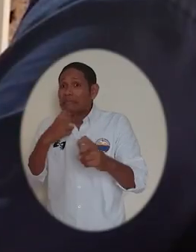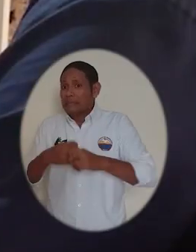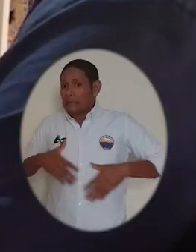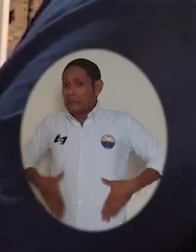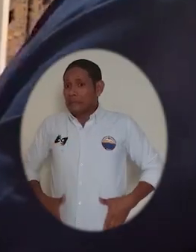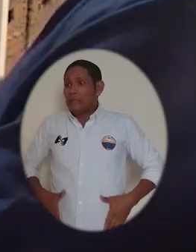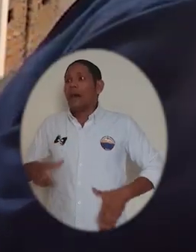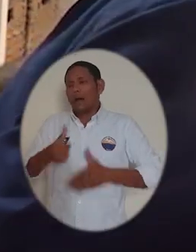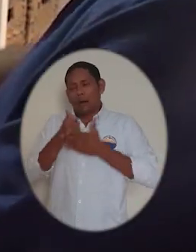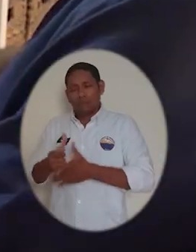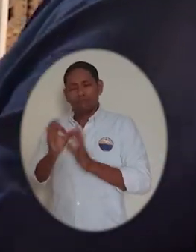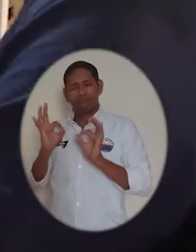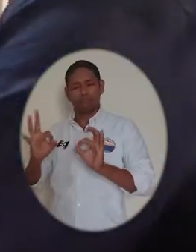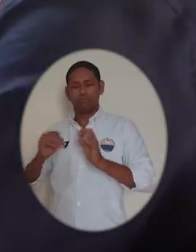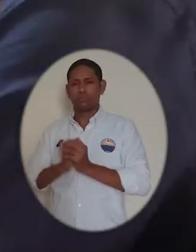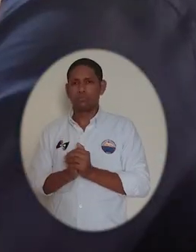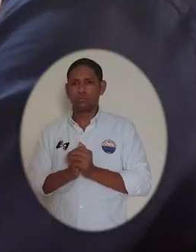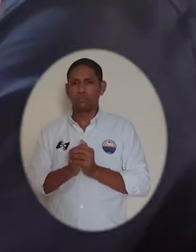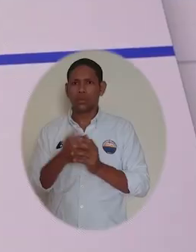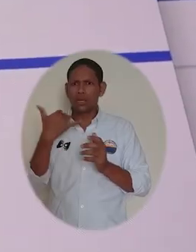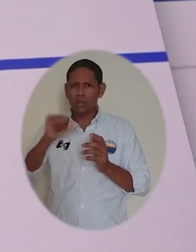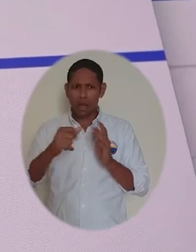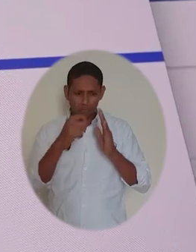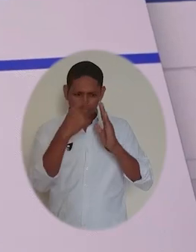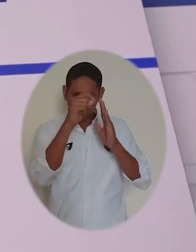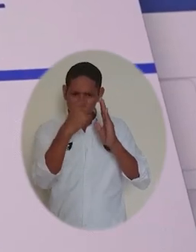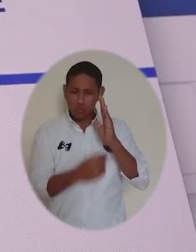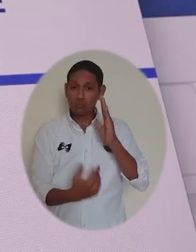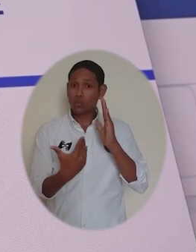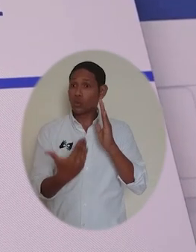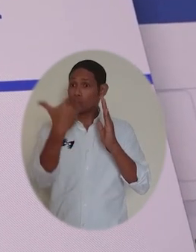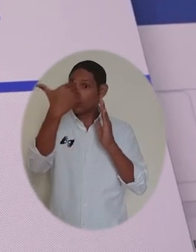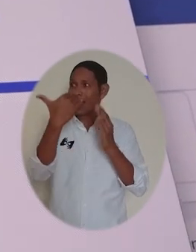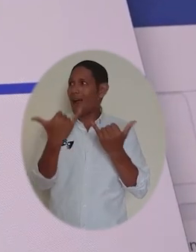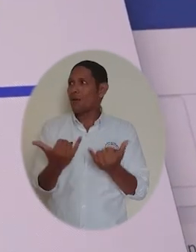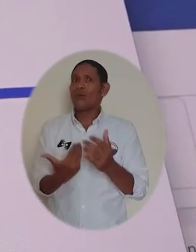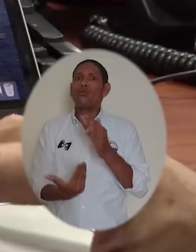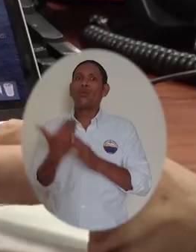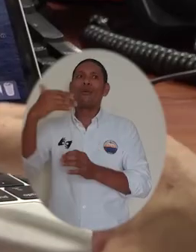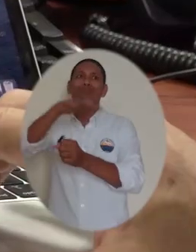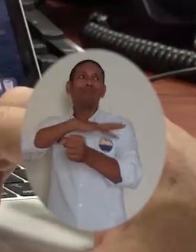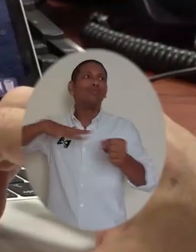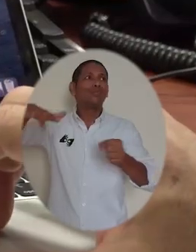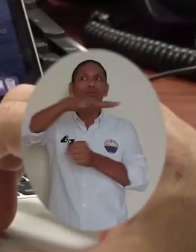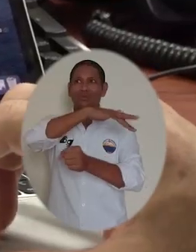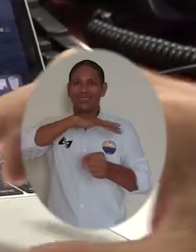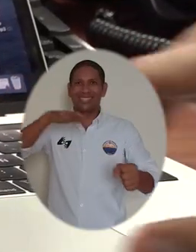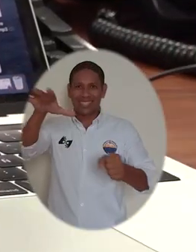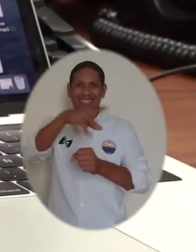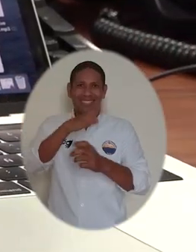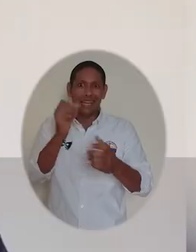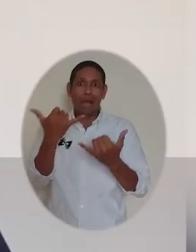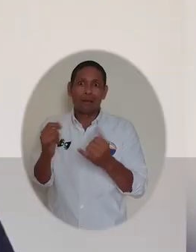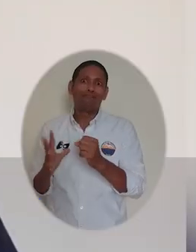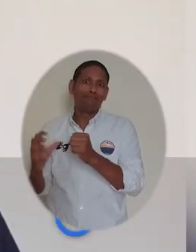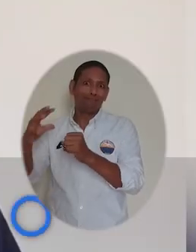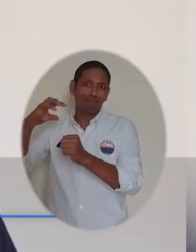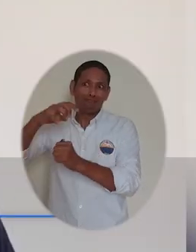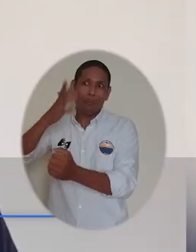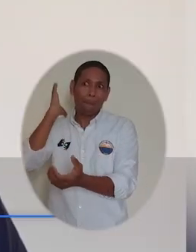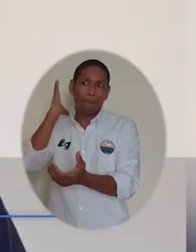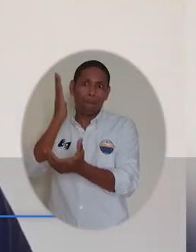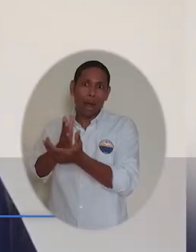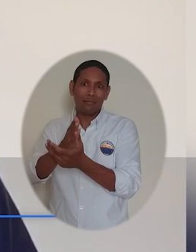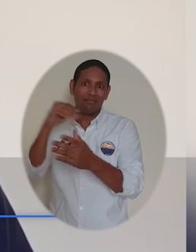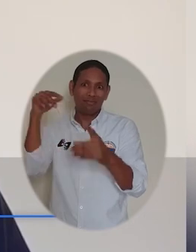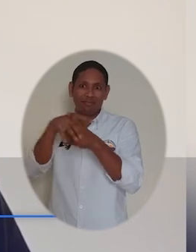estudiantes, aquellos de bajos recursos. Las decisiones y los reglamentos que se han tomado acerca de las nuevas circunstancias que están